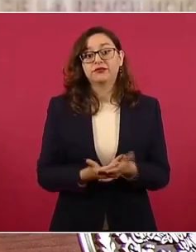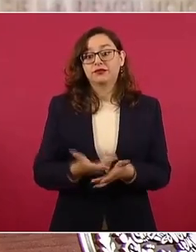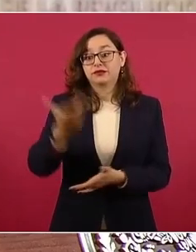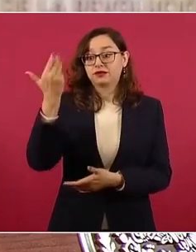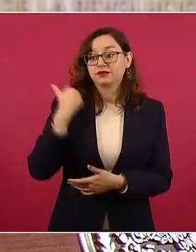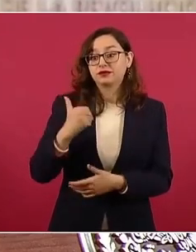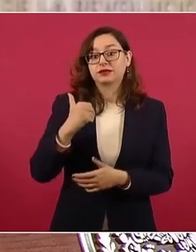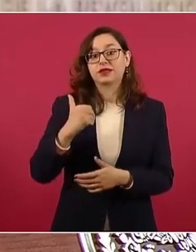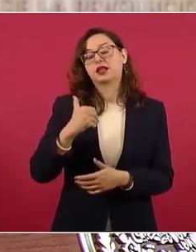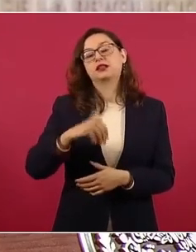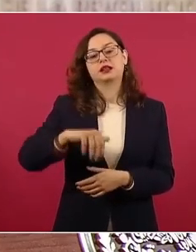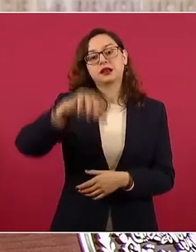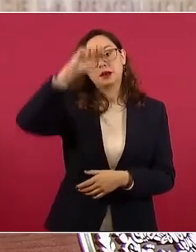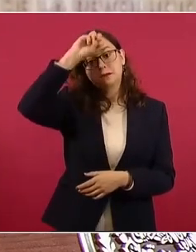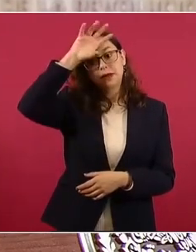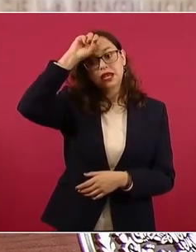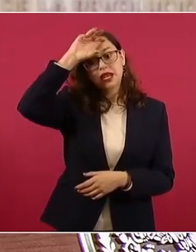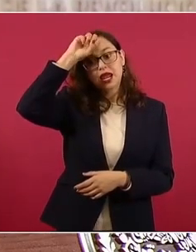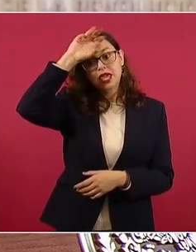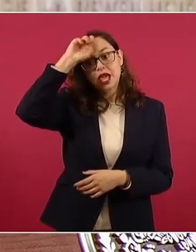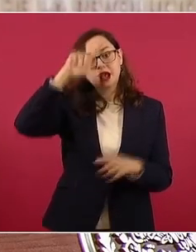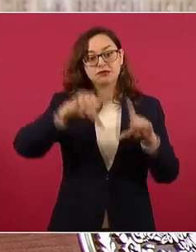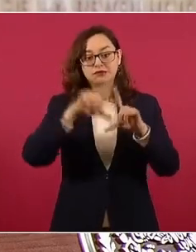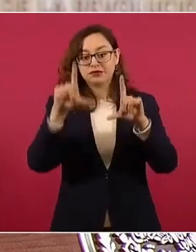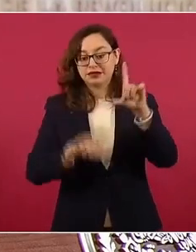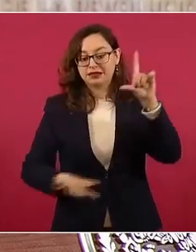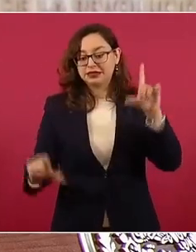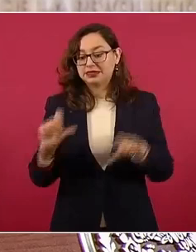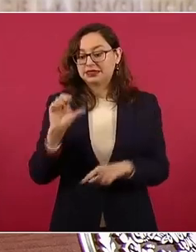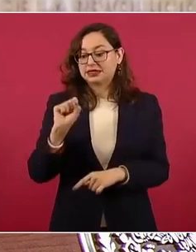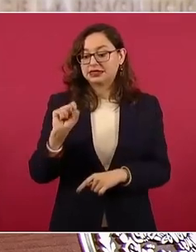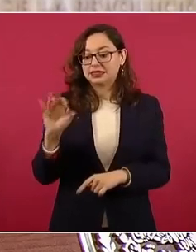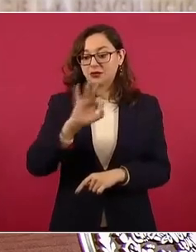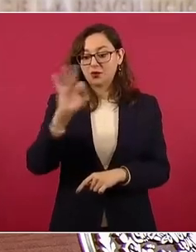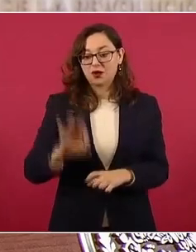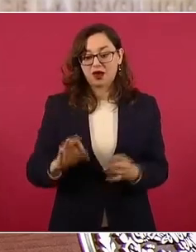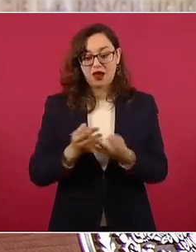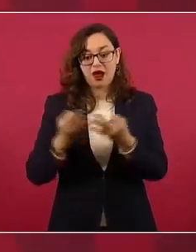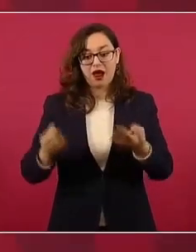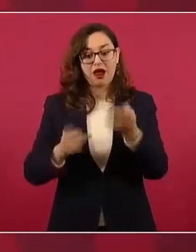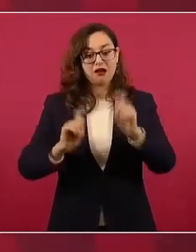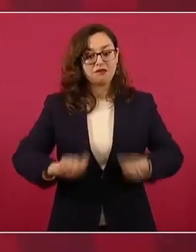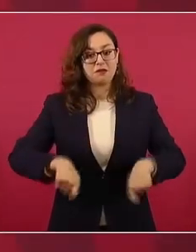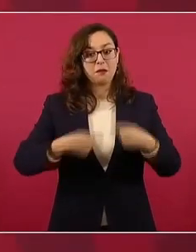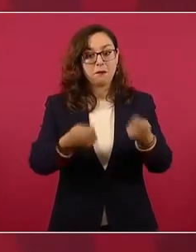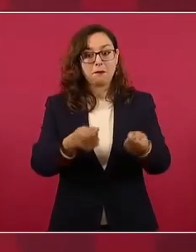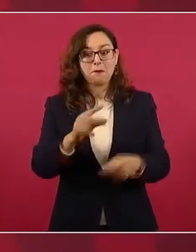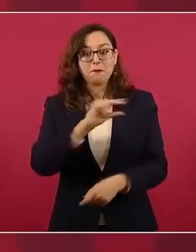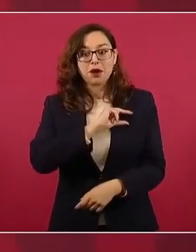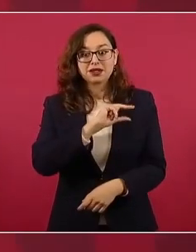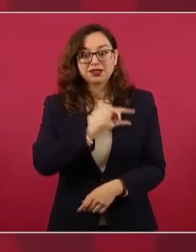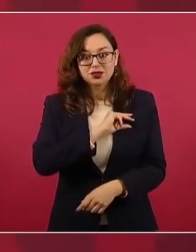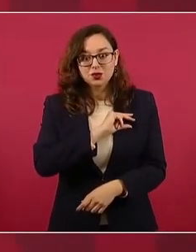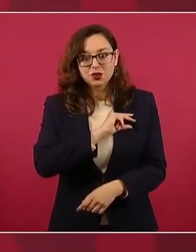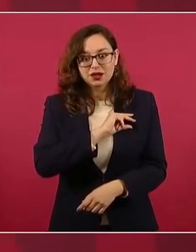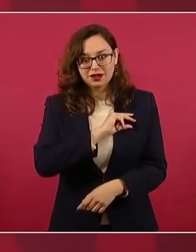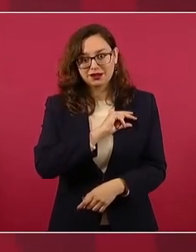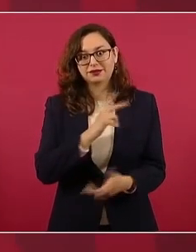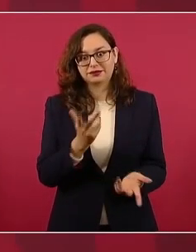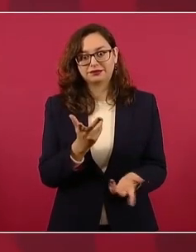lo concesionaron. Entonces, en el caso del litio específico son como